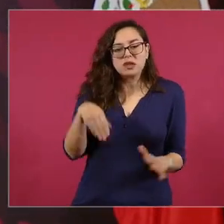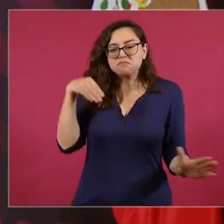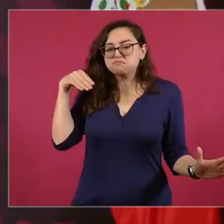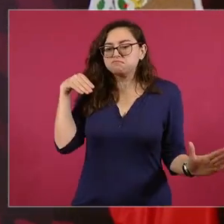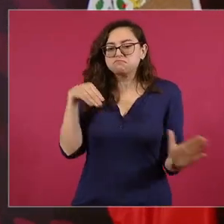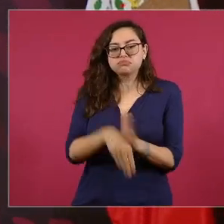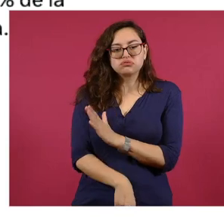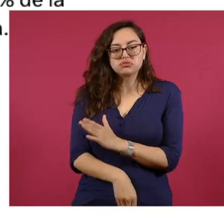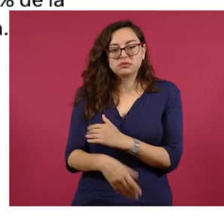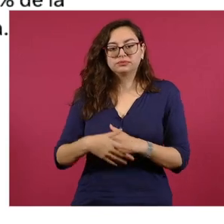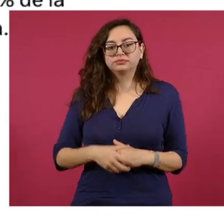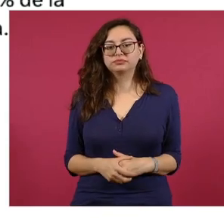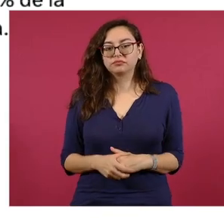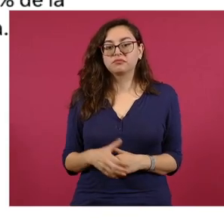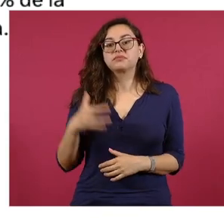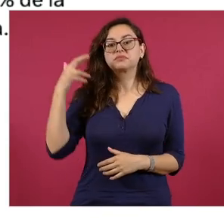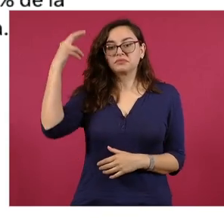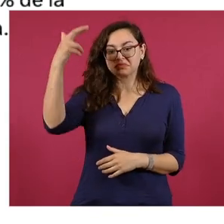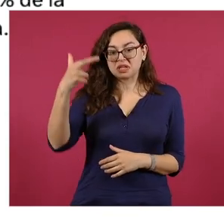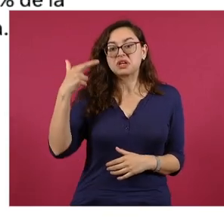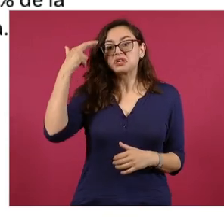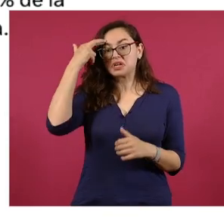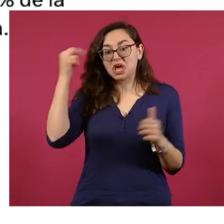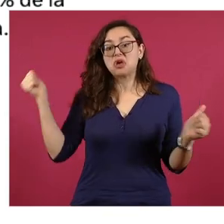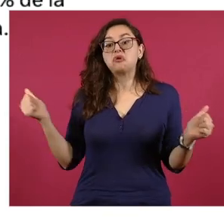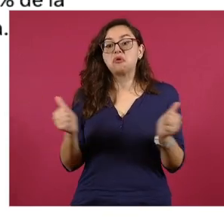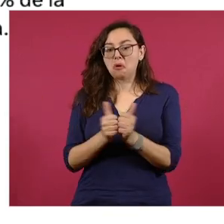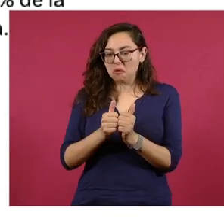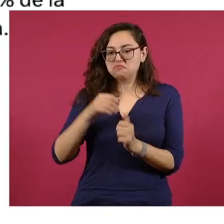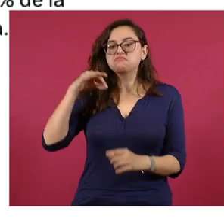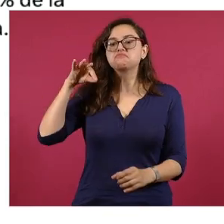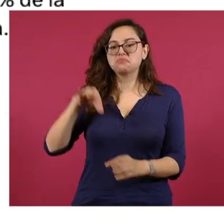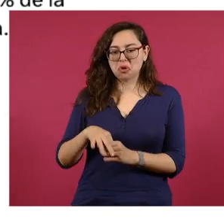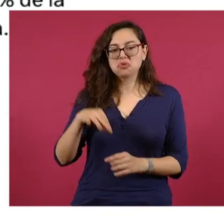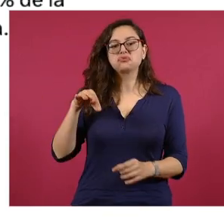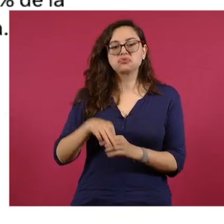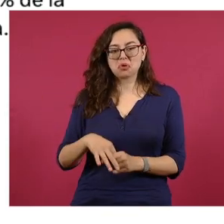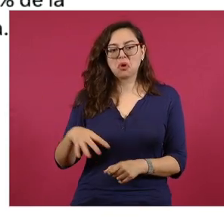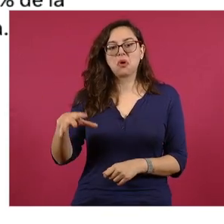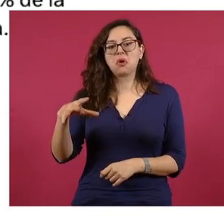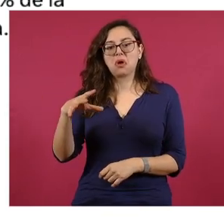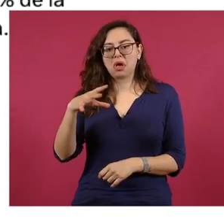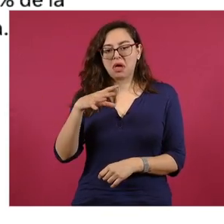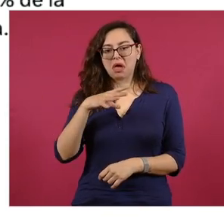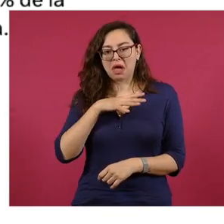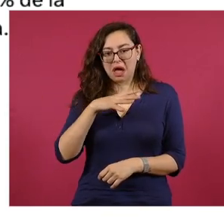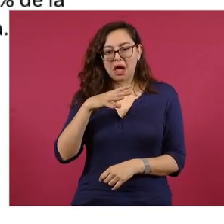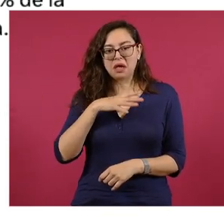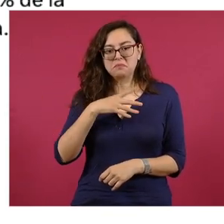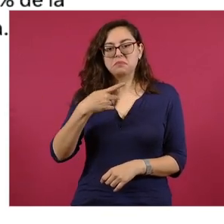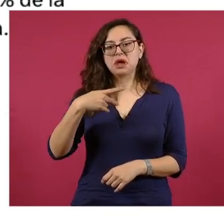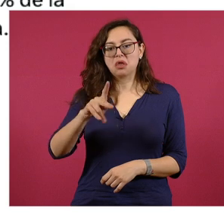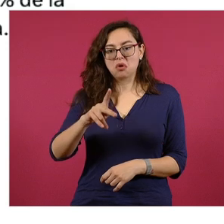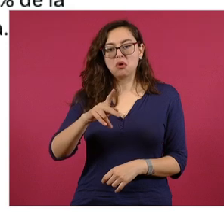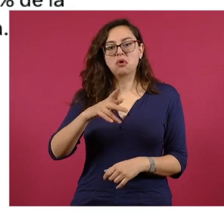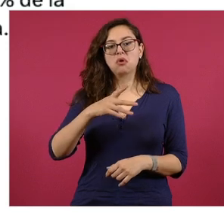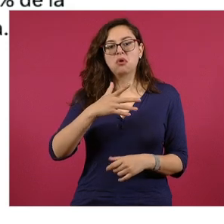hay monarquías constitucionales que respetan a la justicia